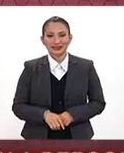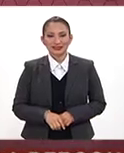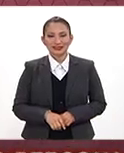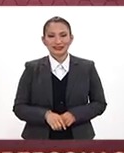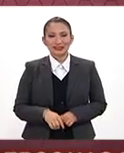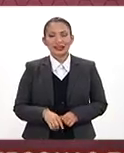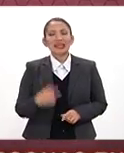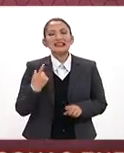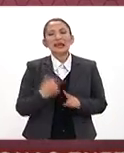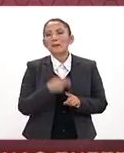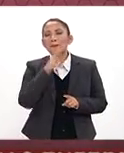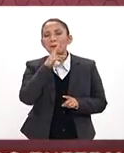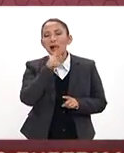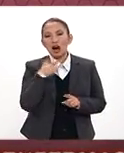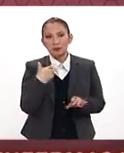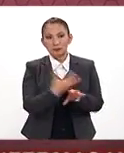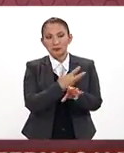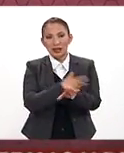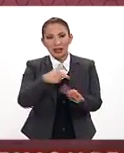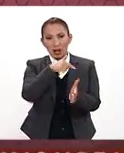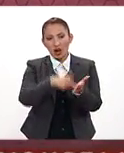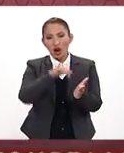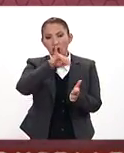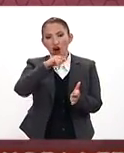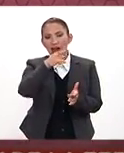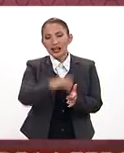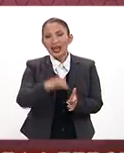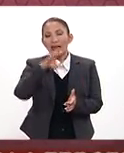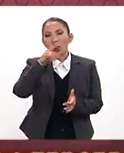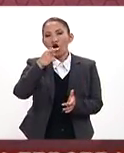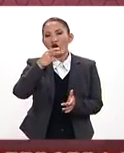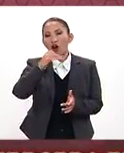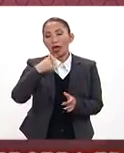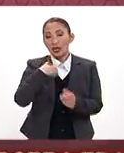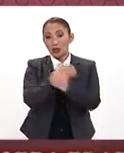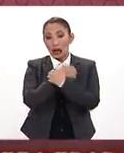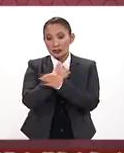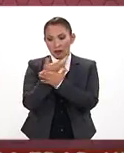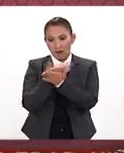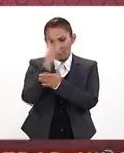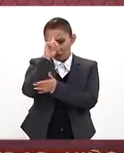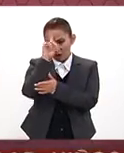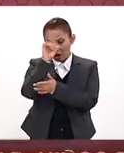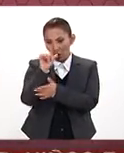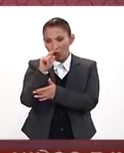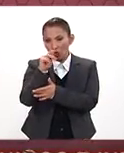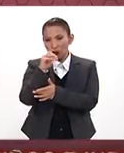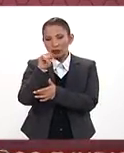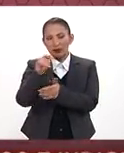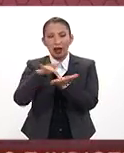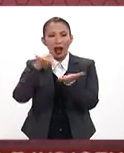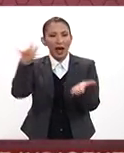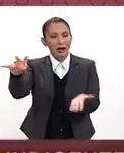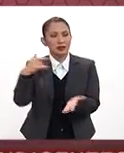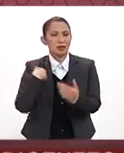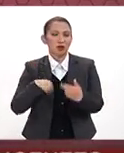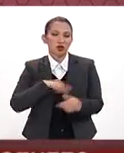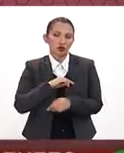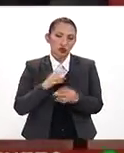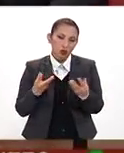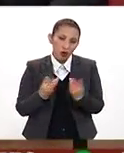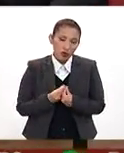Y bueno, ¿quién mejor que nos acompañe en el estudio? Jorge Torres Góngora, él es director de Educación Financiera de la CONDUCEF. Jorge, gracias por estar con nosotros.